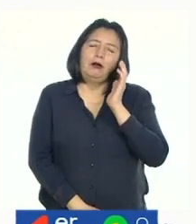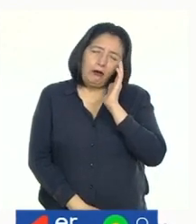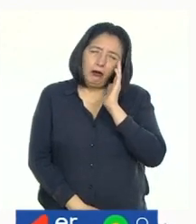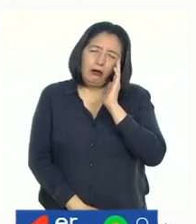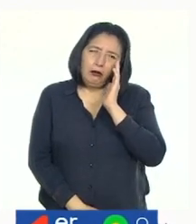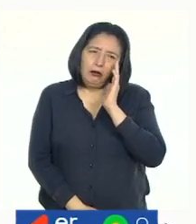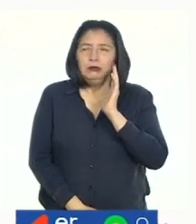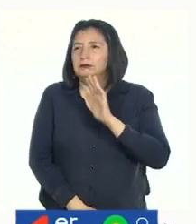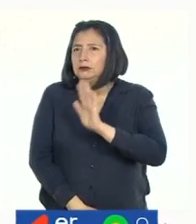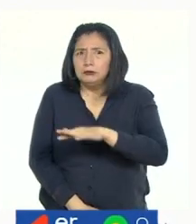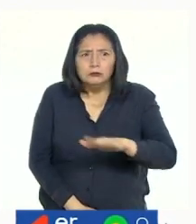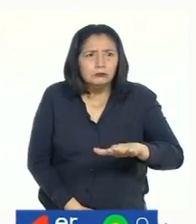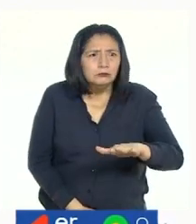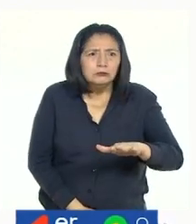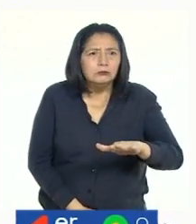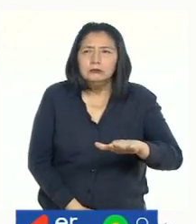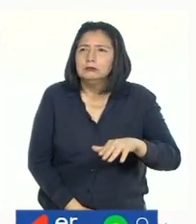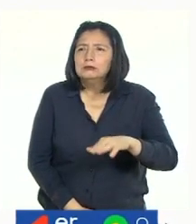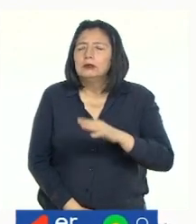¿Niños?